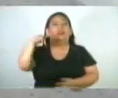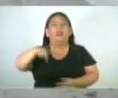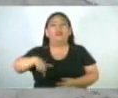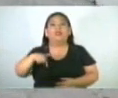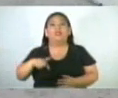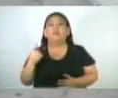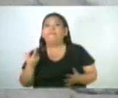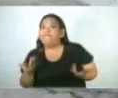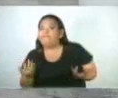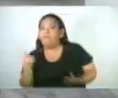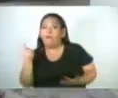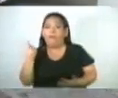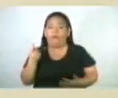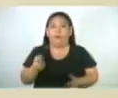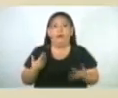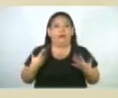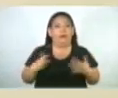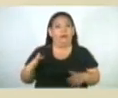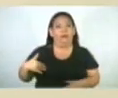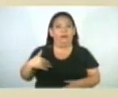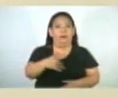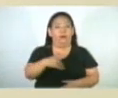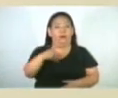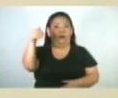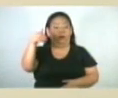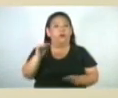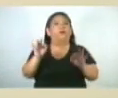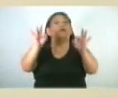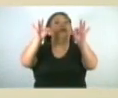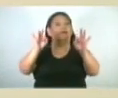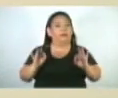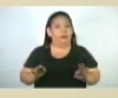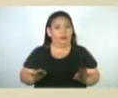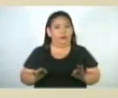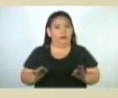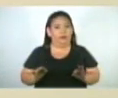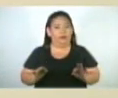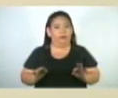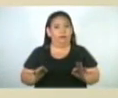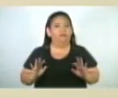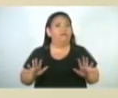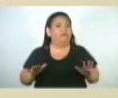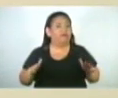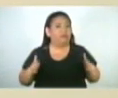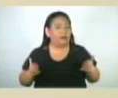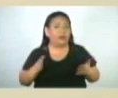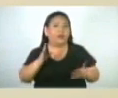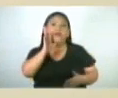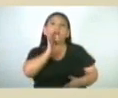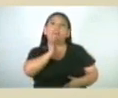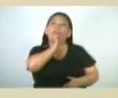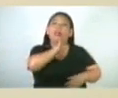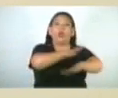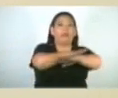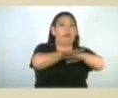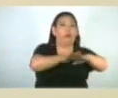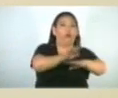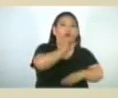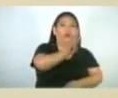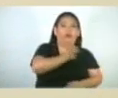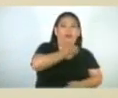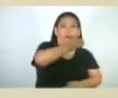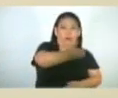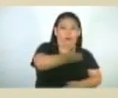Ministerio de Educación pueda oficializar que el bachillerato pueda ir de dos a tres años para el año